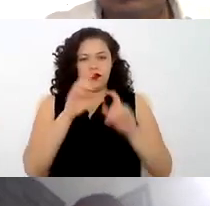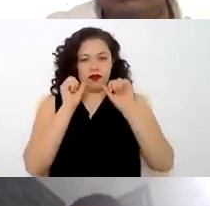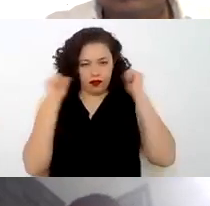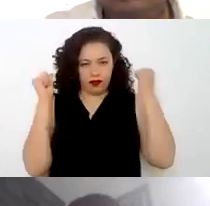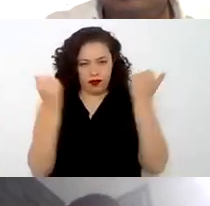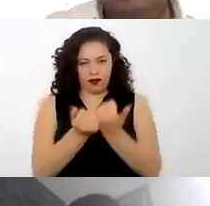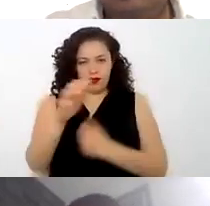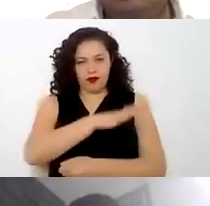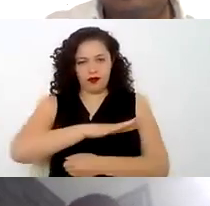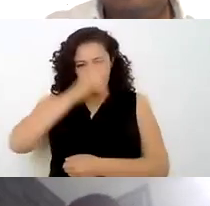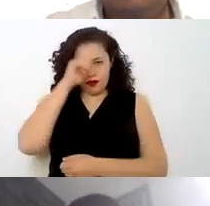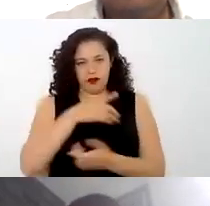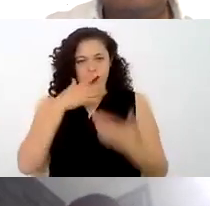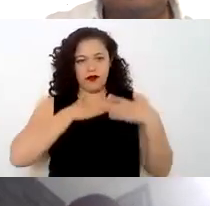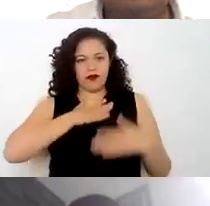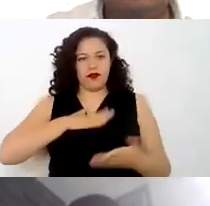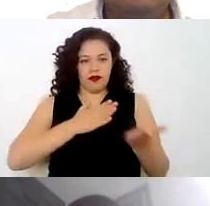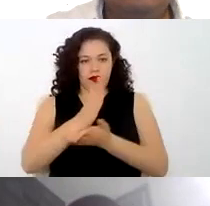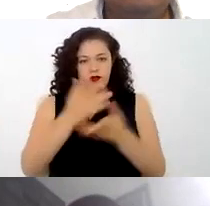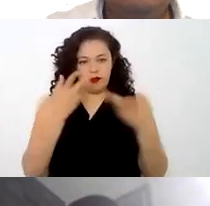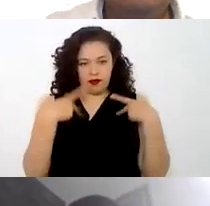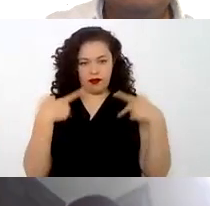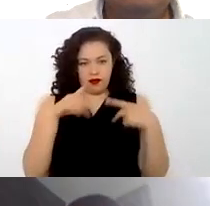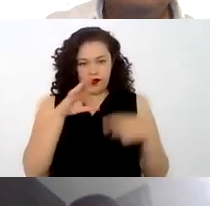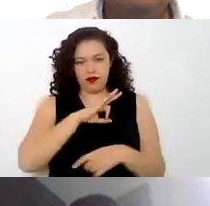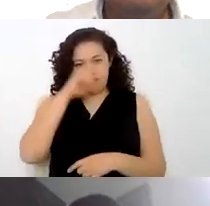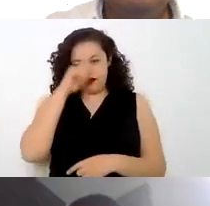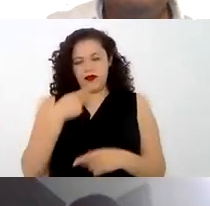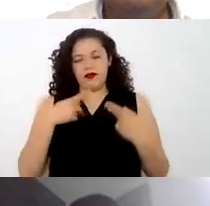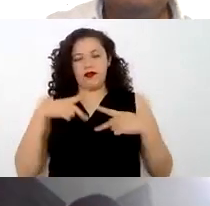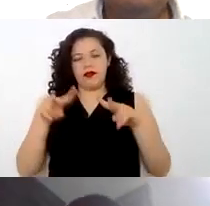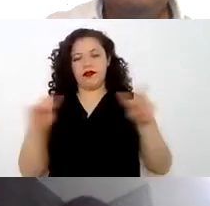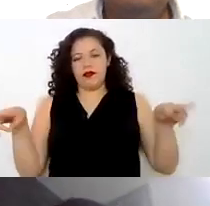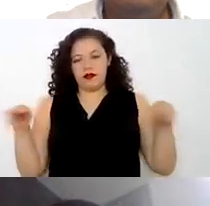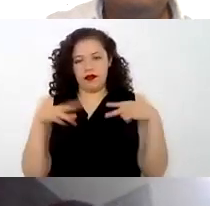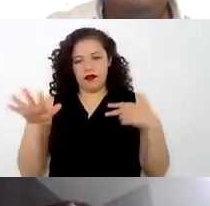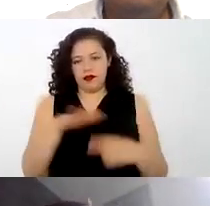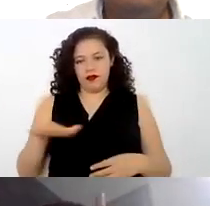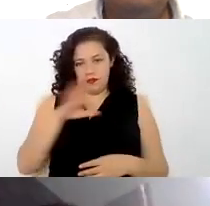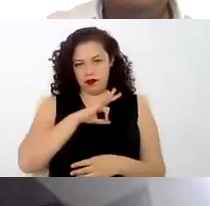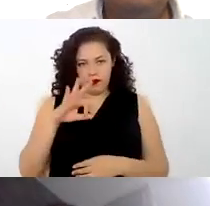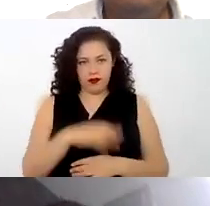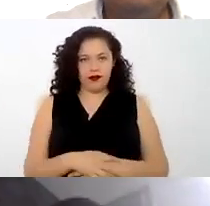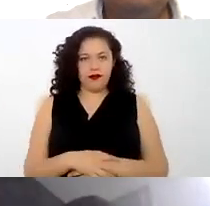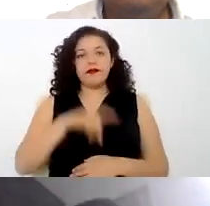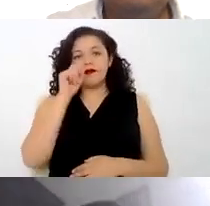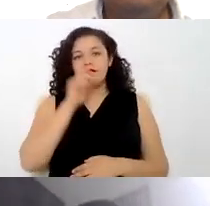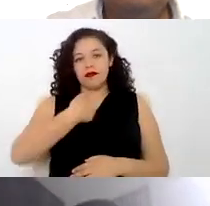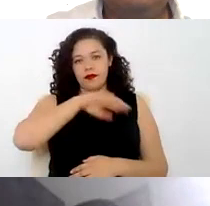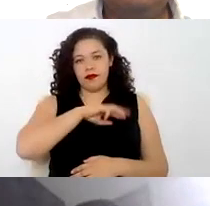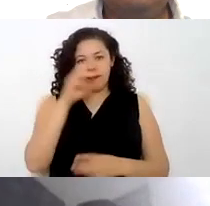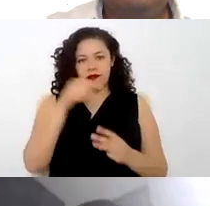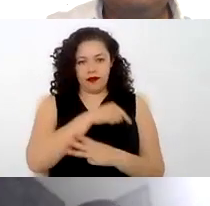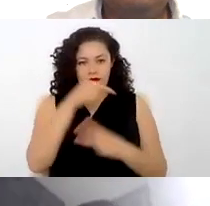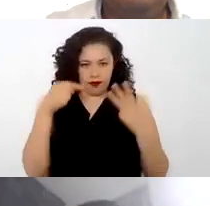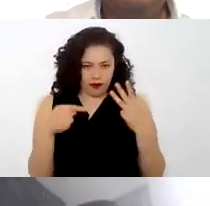el acceso a la justicia a grupos vulnerables de la población. Bueno, y también somos consideradas como una de las tres Clearing